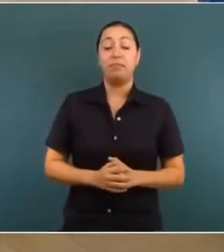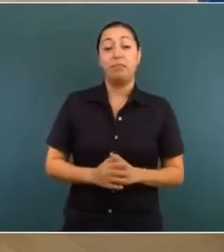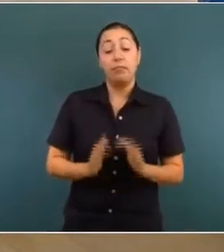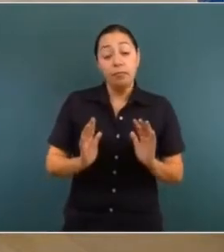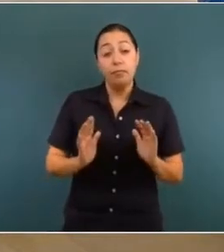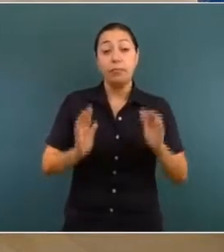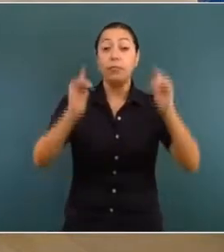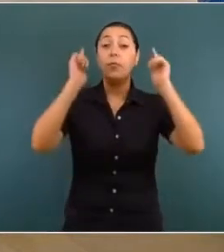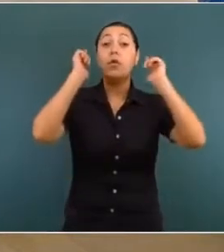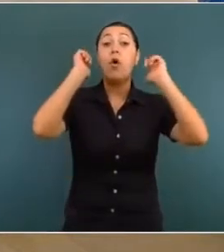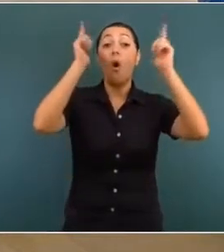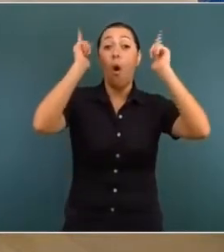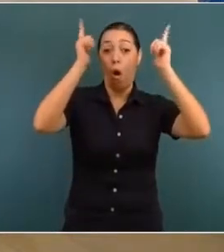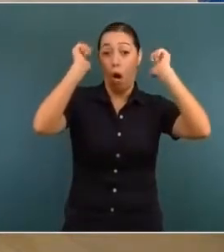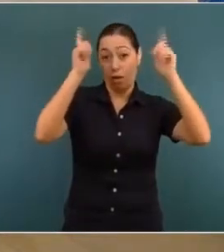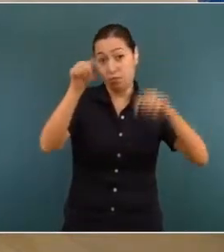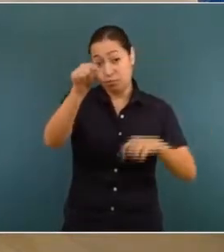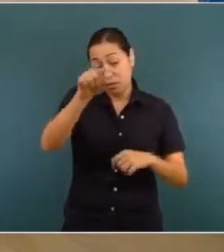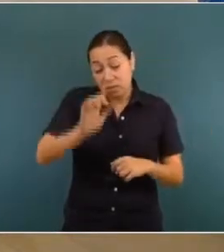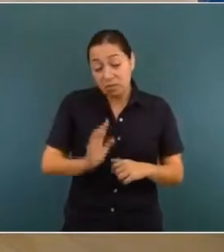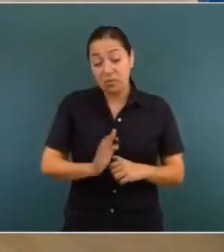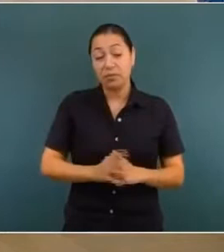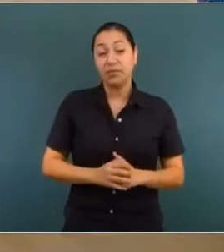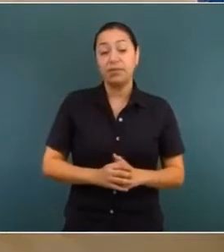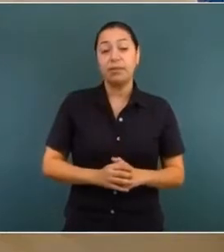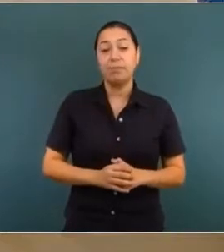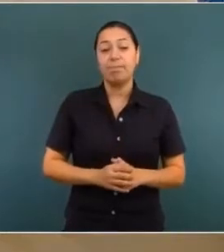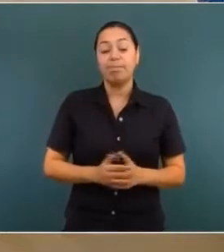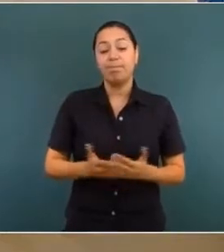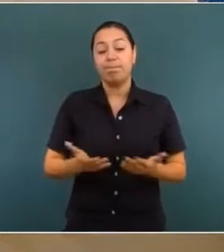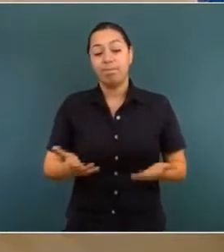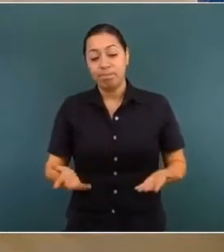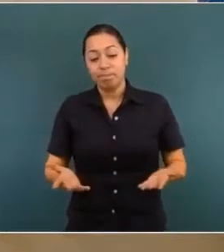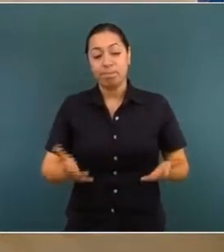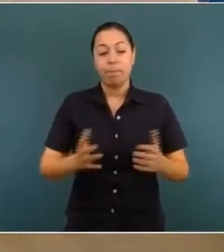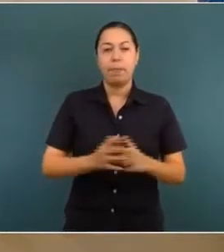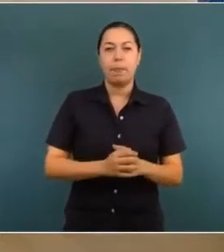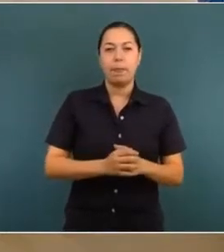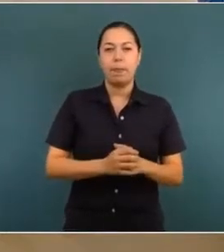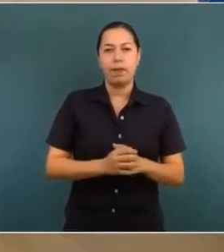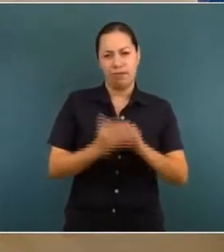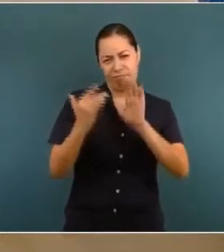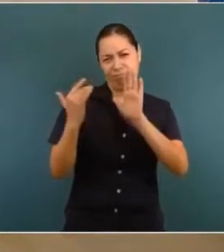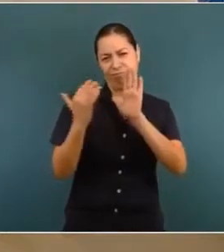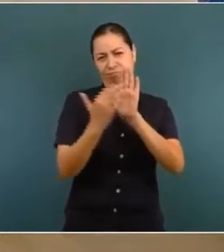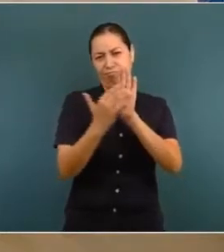ojalá y lo lean